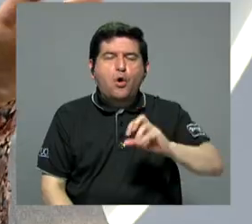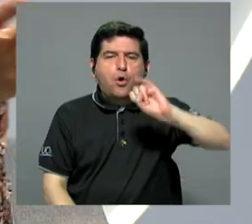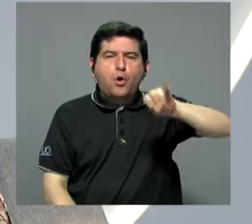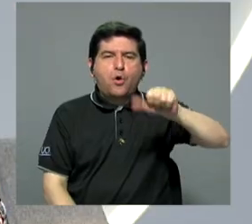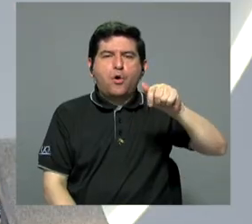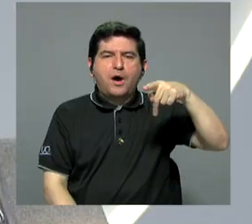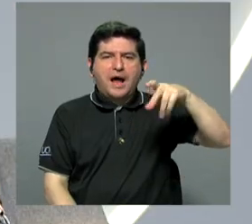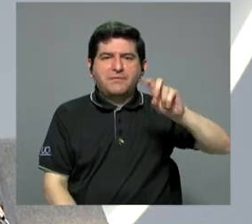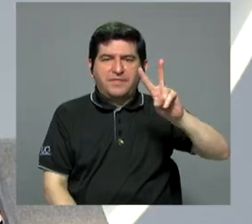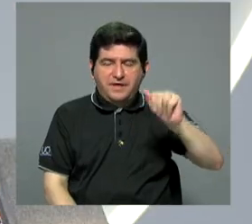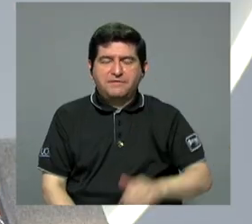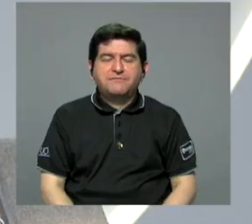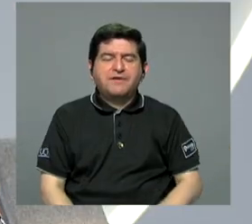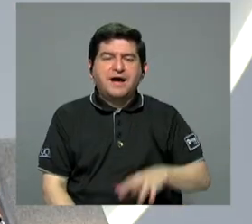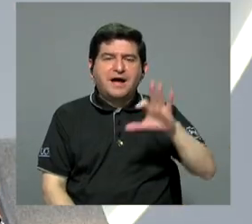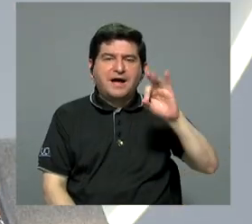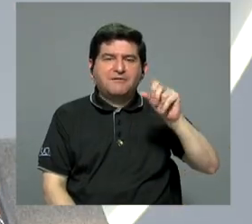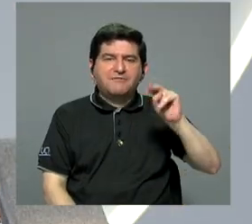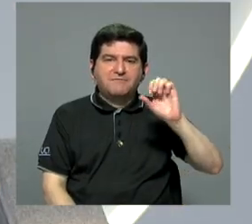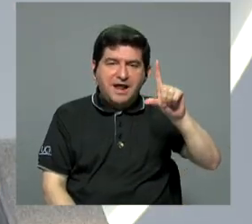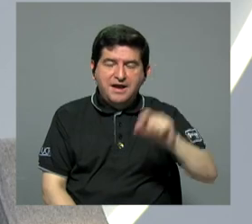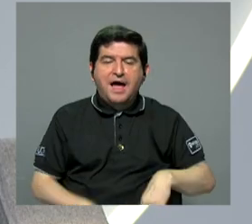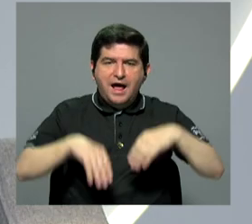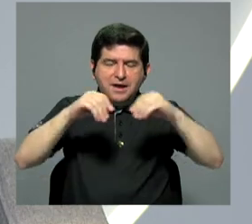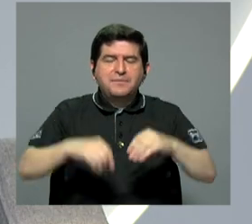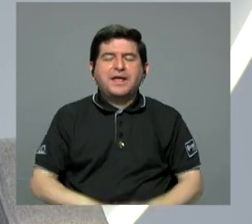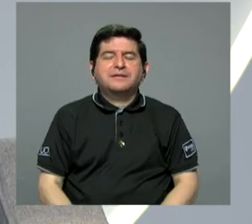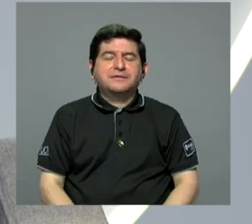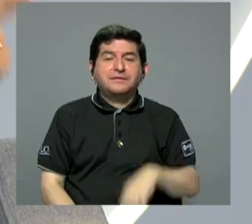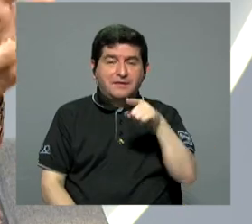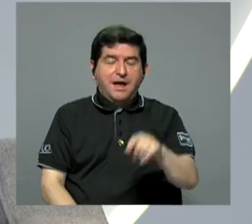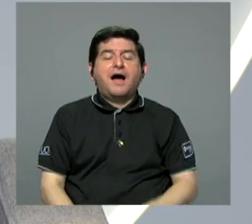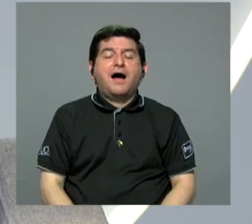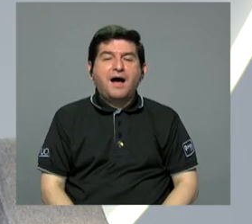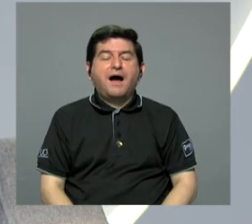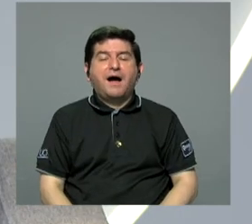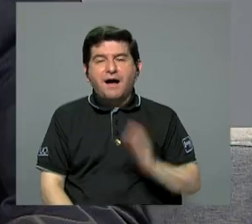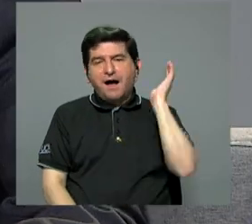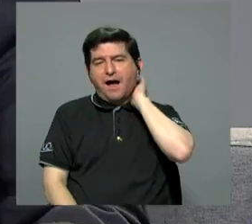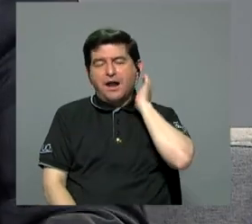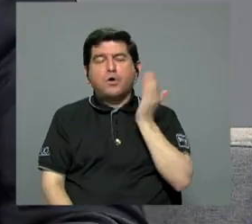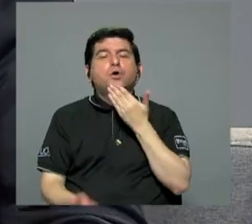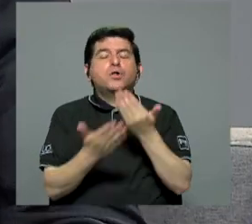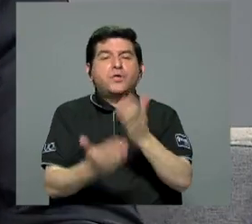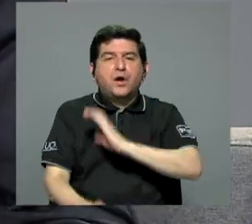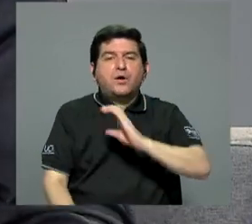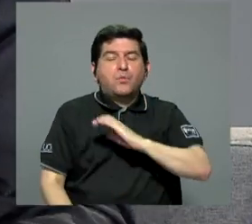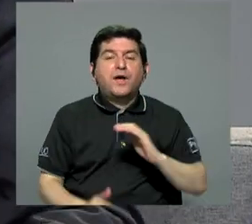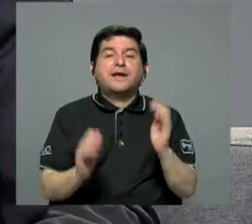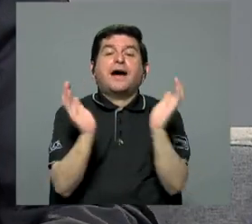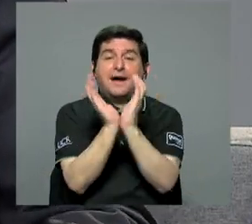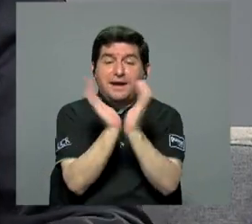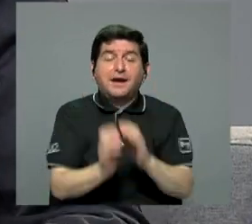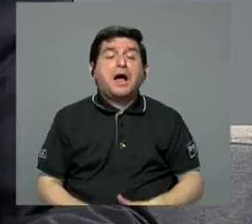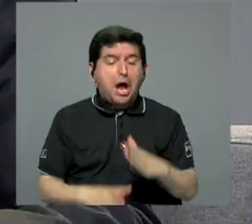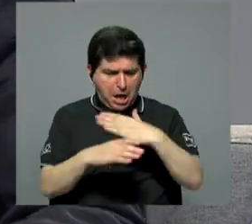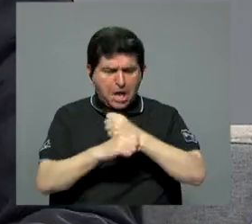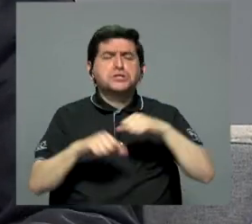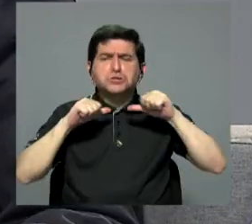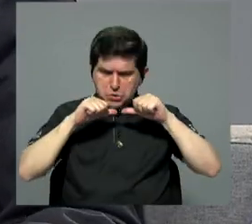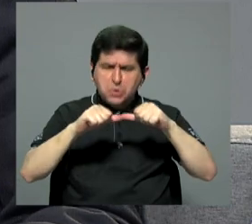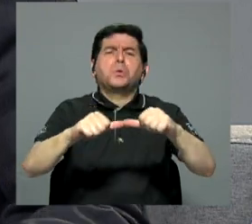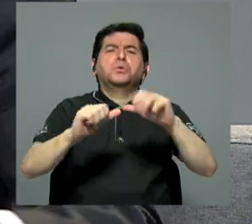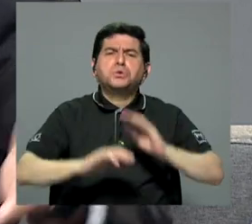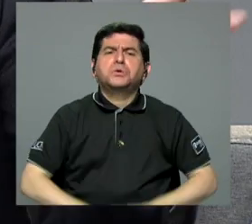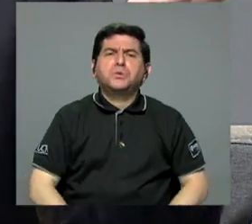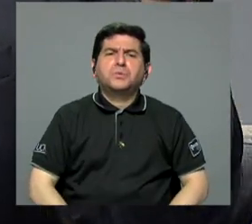más quería citarle que FANAL le vende un alcohol de muchísima calidad y muy barato a la Caja de Cajos del Seguro. Y que lo siga haciendo, se lo siga vendiendo.